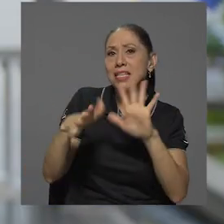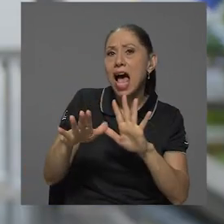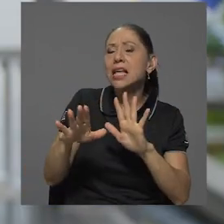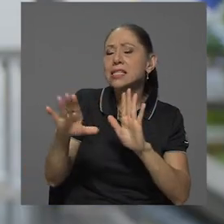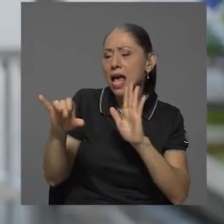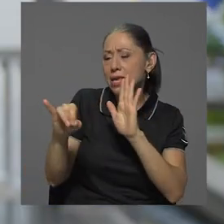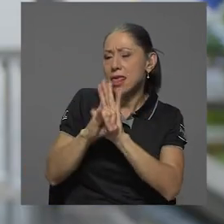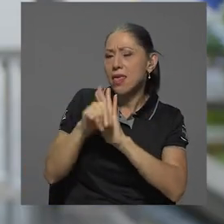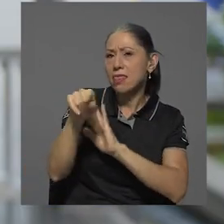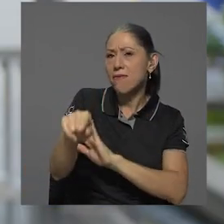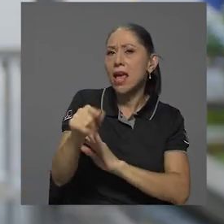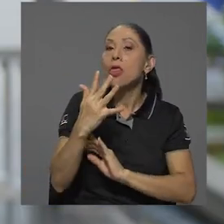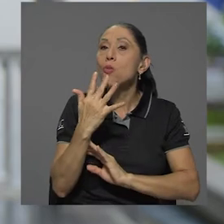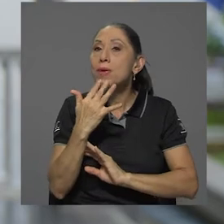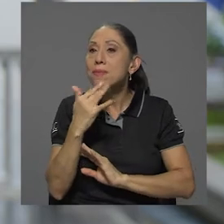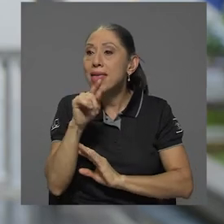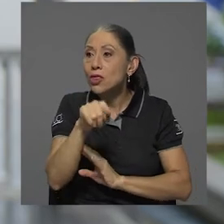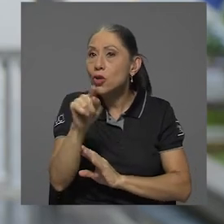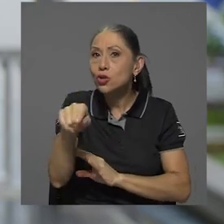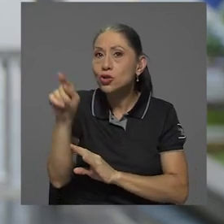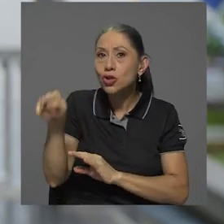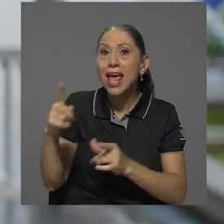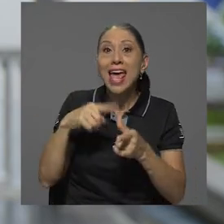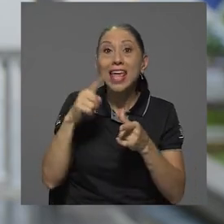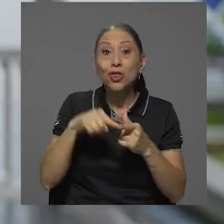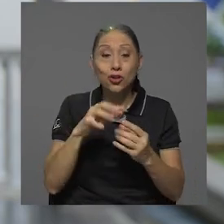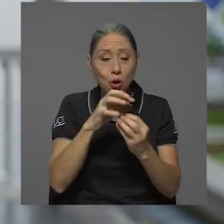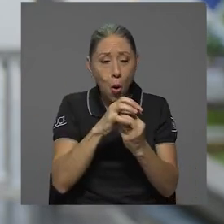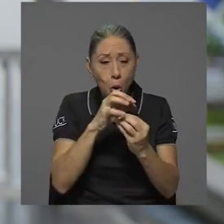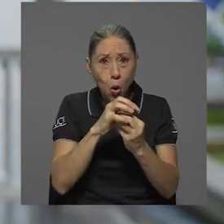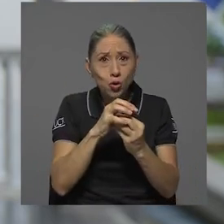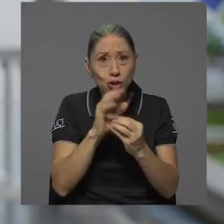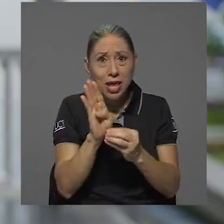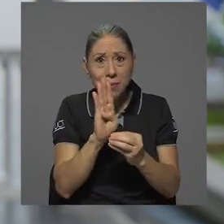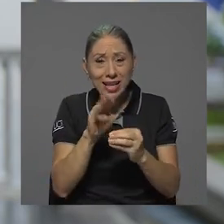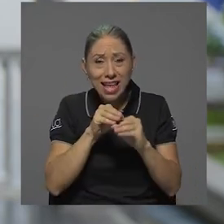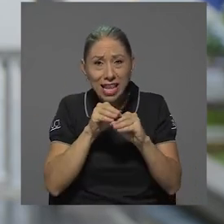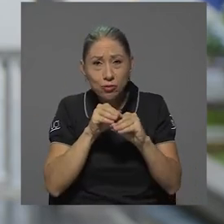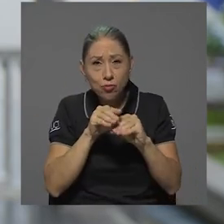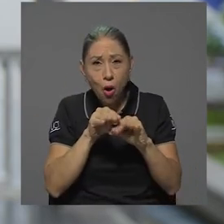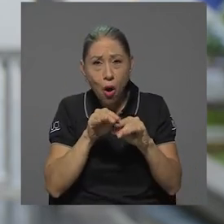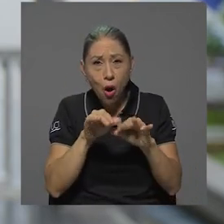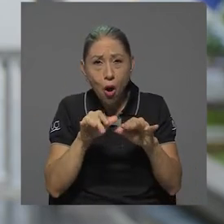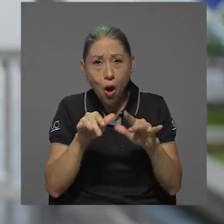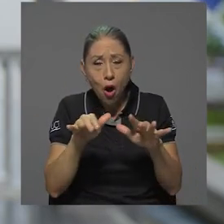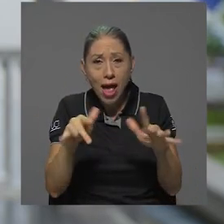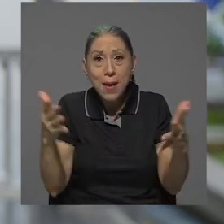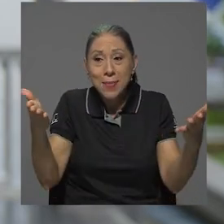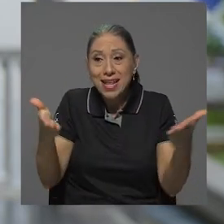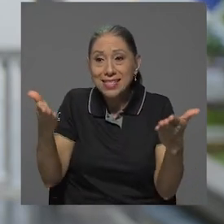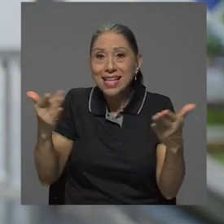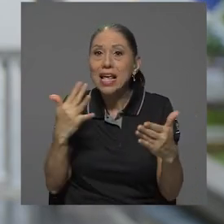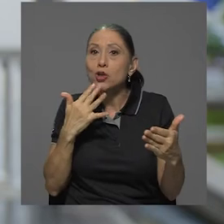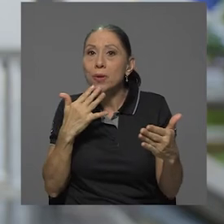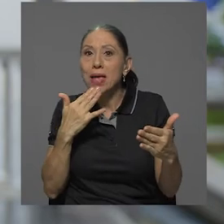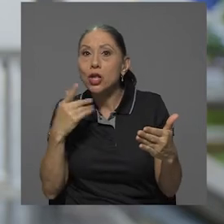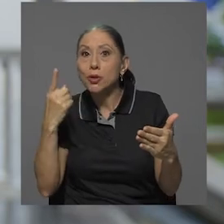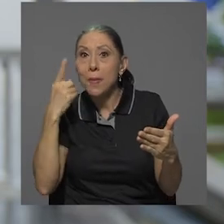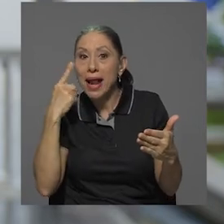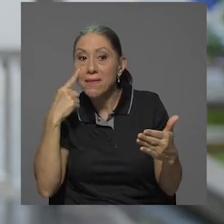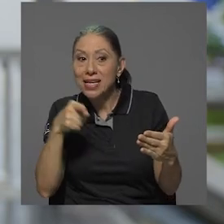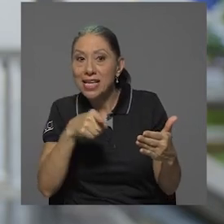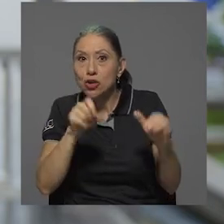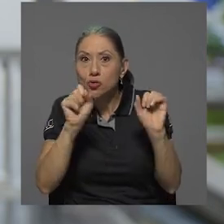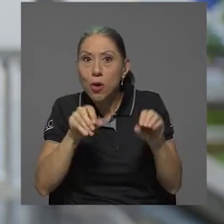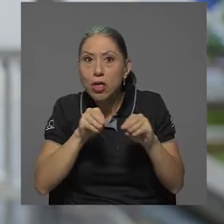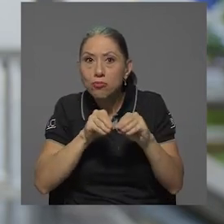pigmentos que tiene la obra, entonces ponemos a crecer estos hongos y estas bacterias en presencia de los pigmentos para ver si ellos